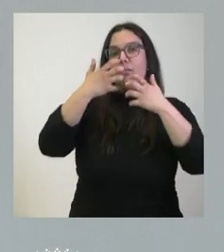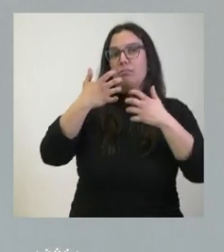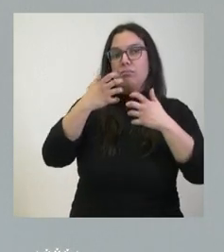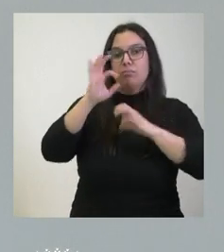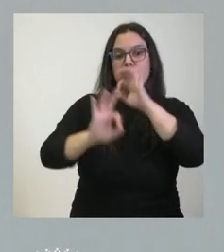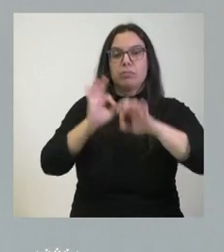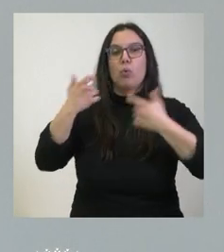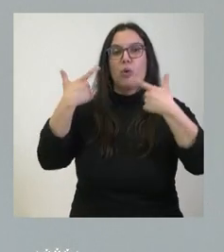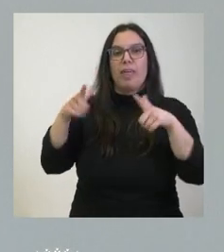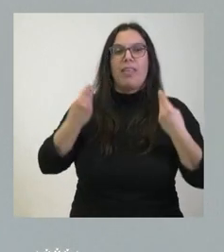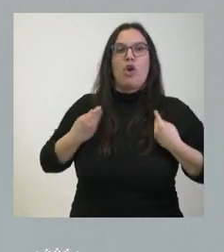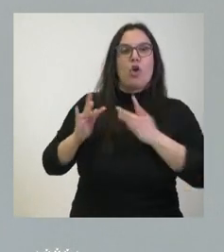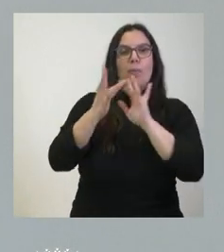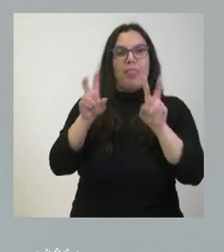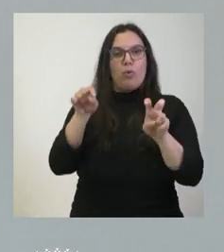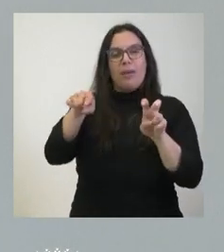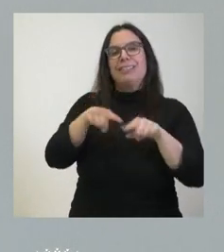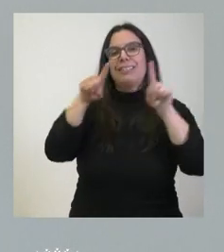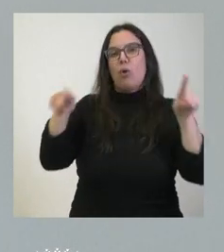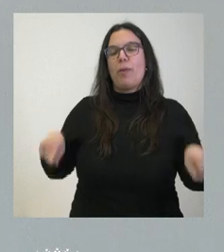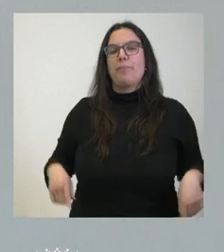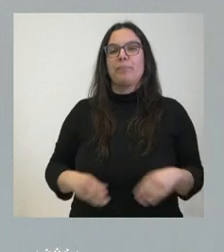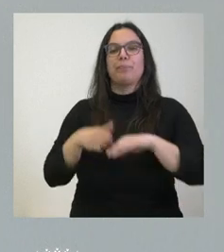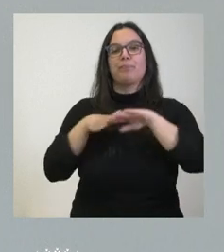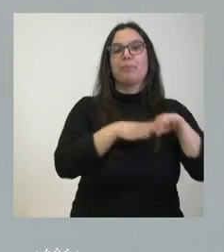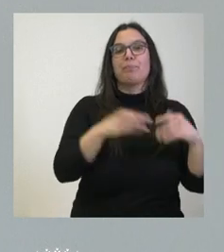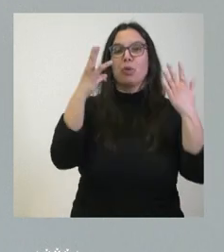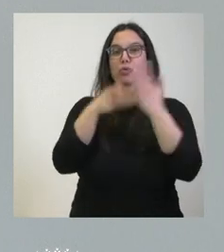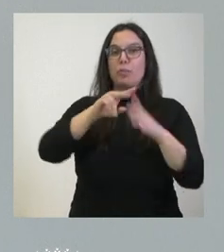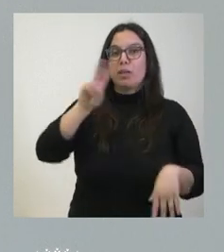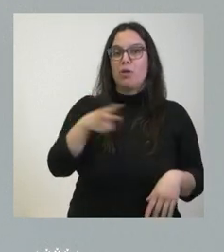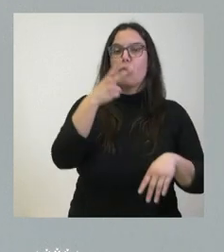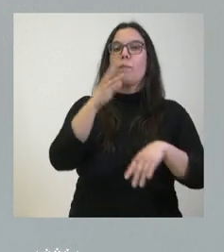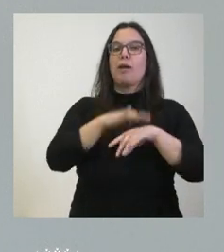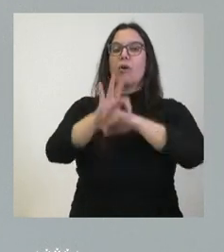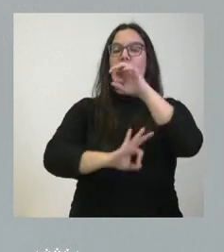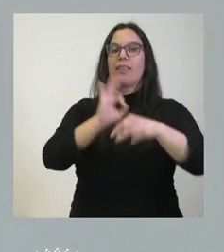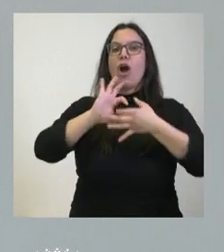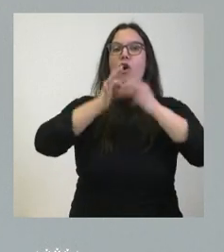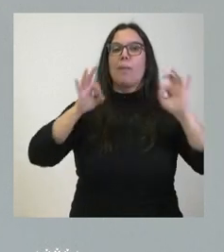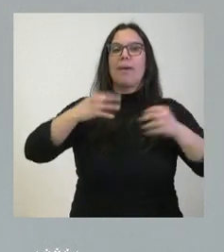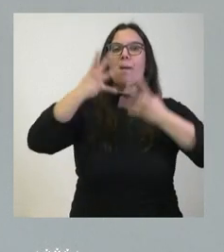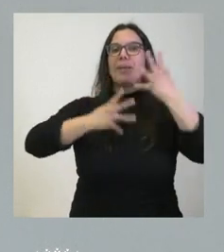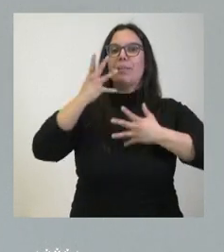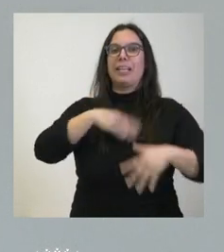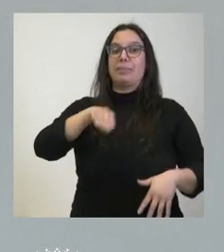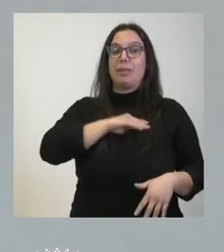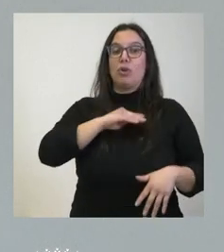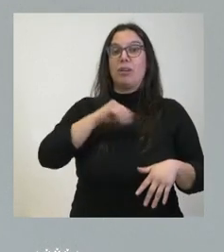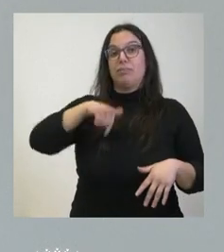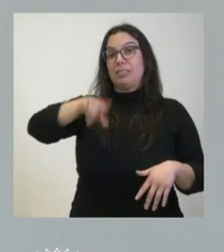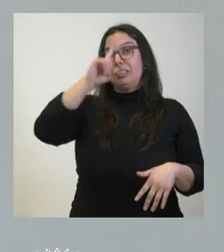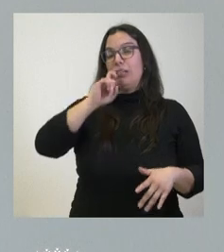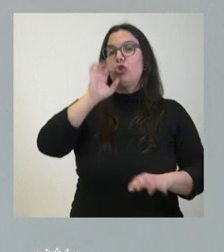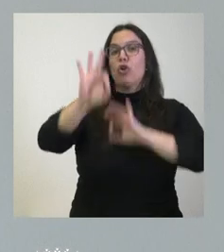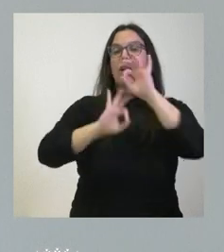nueva unidad de convivencia en Segovia 8.000 euros para la celebración de la Olimpiada Matemática Española que en esta ocasión va a